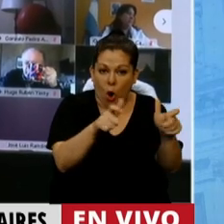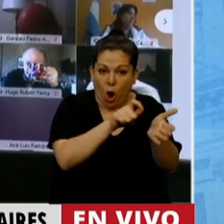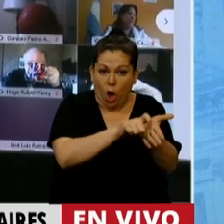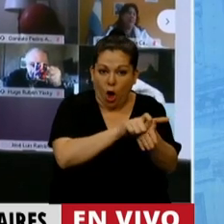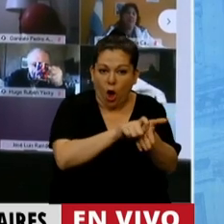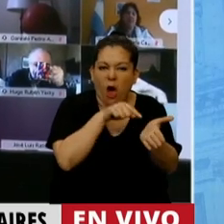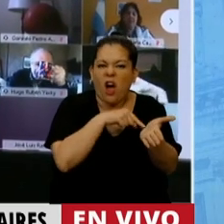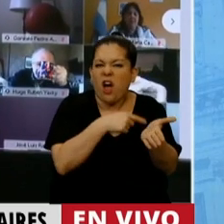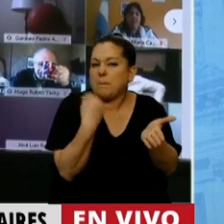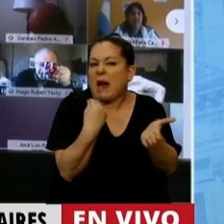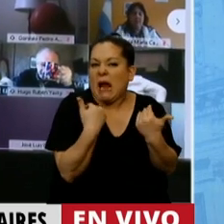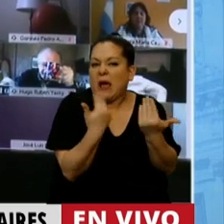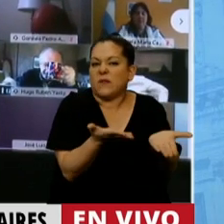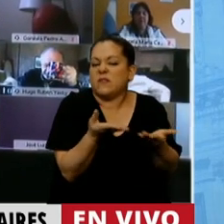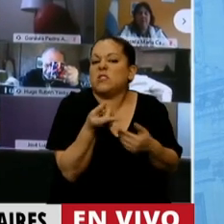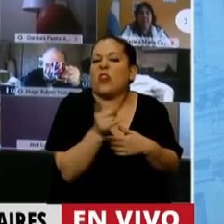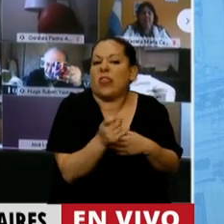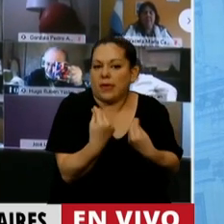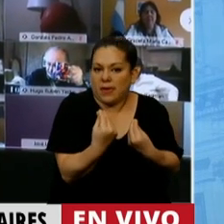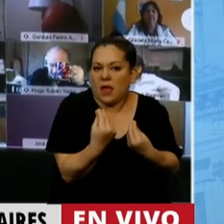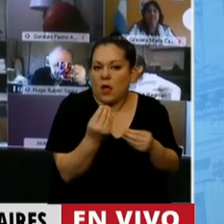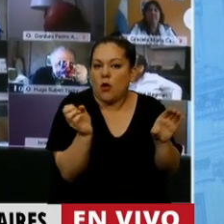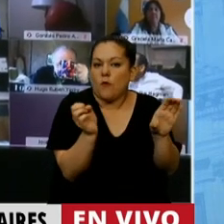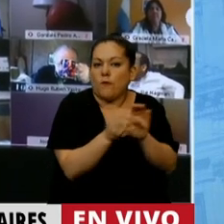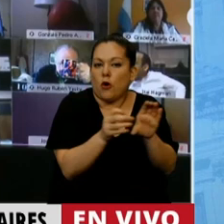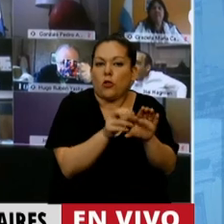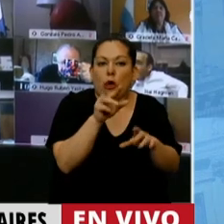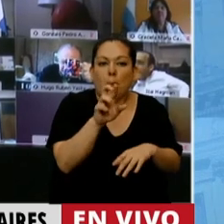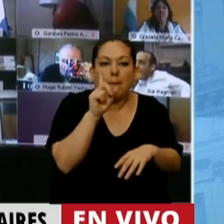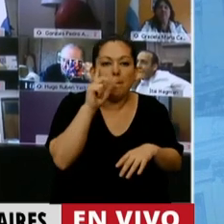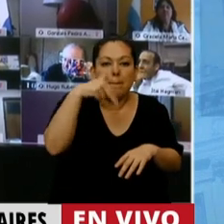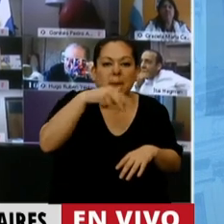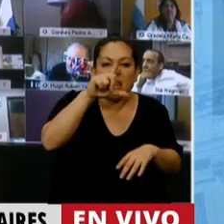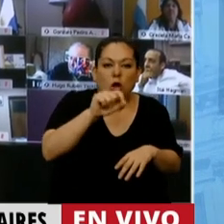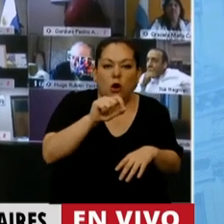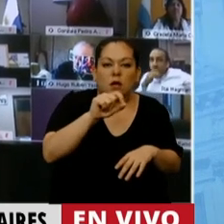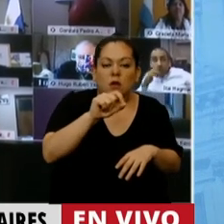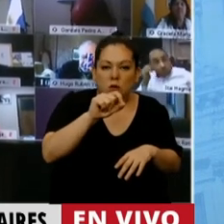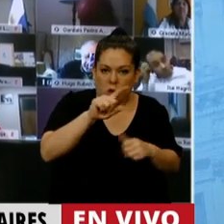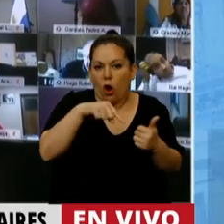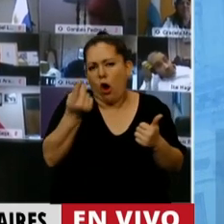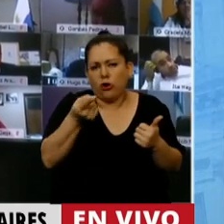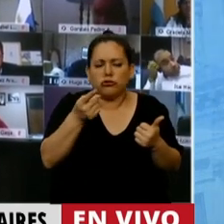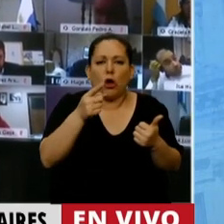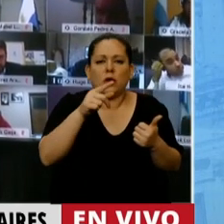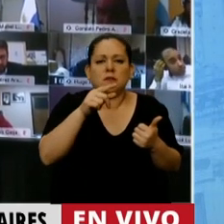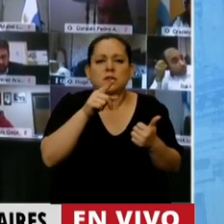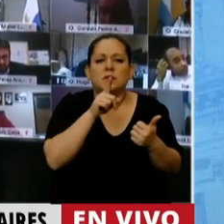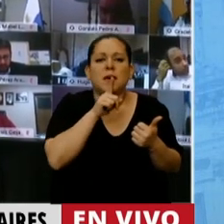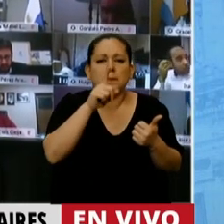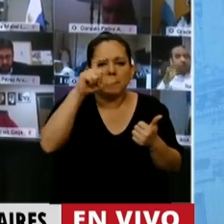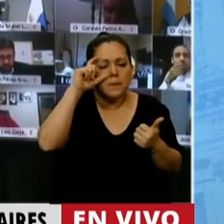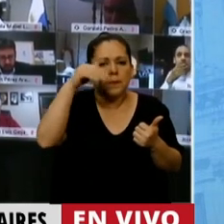beneficio de los fondos PINCO y Templeton. ¿Les suena? Son los mismos fondos que se